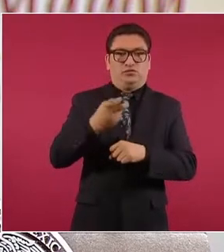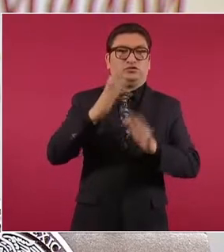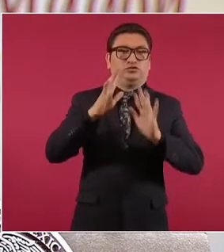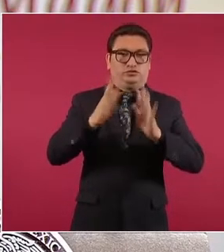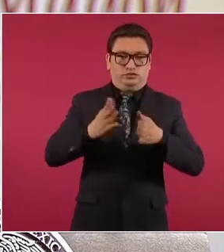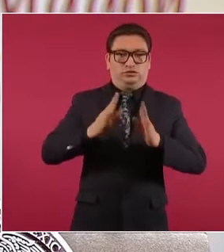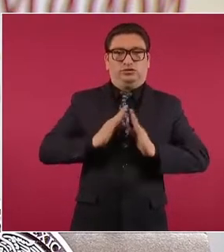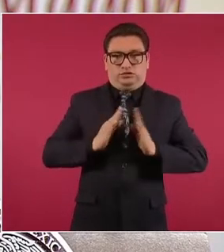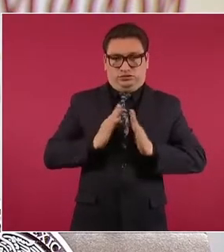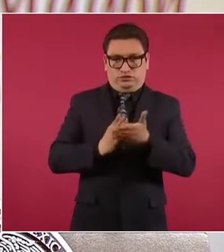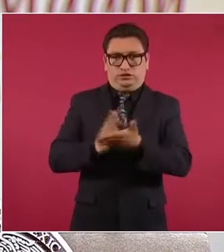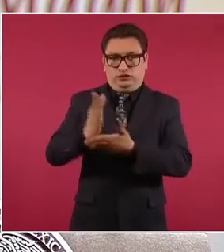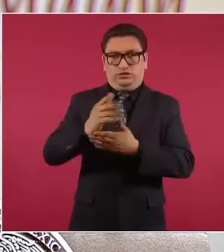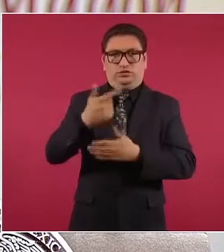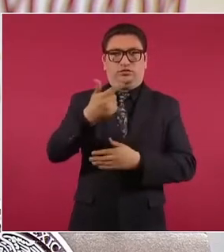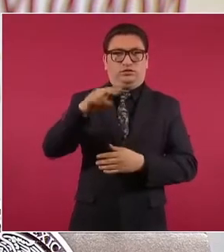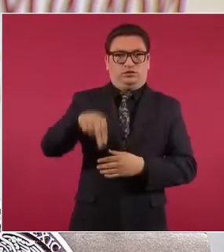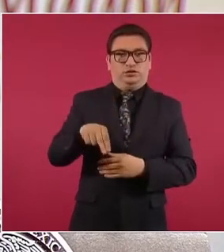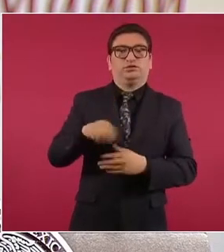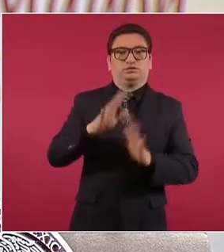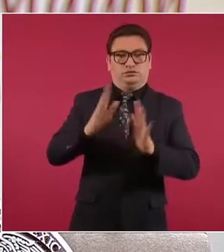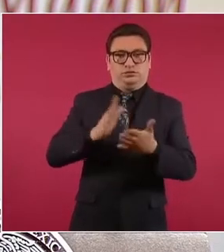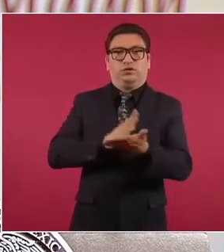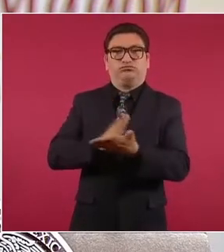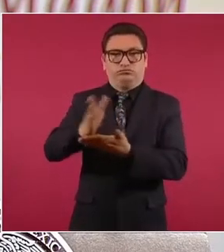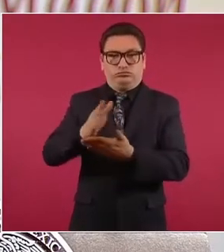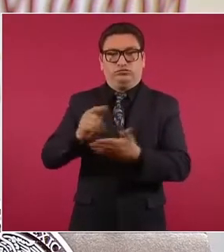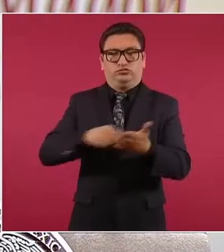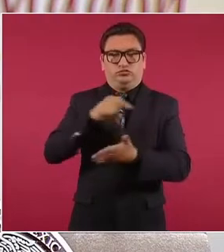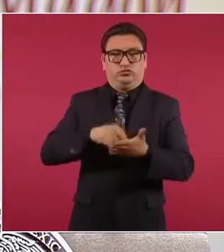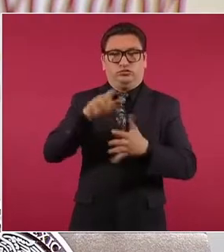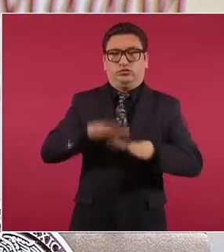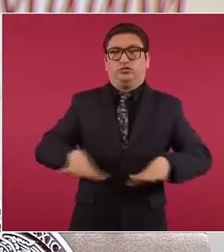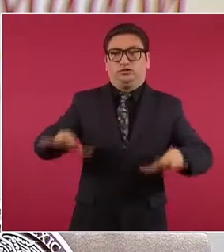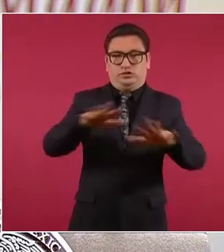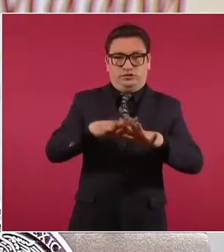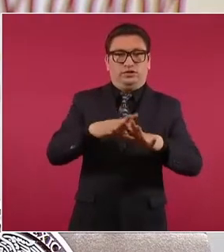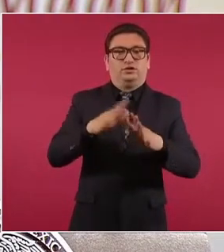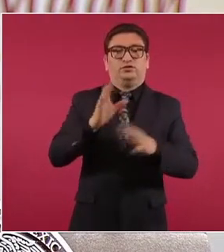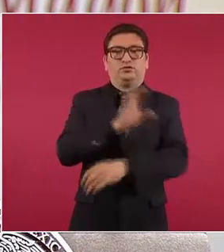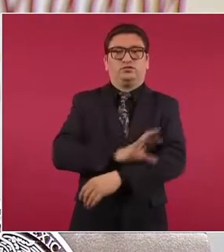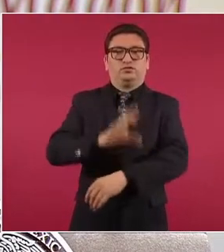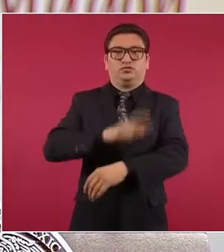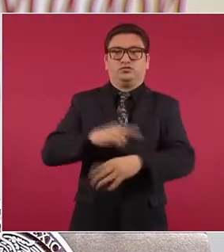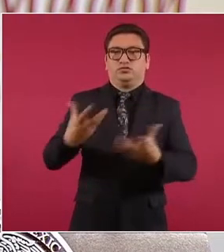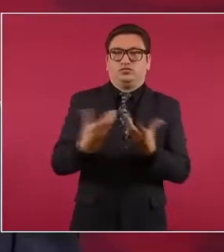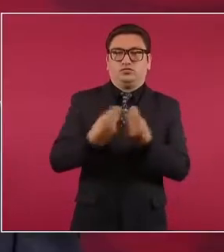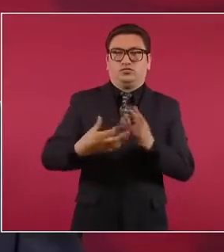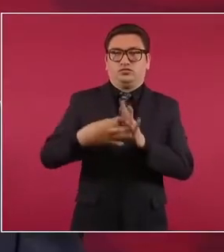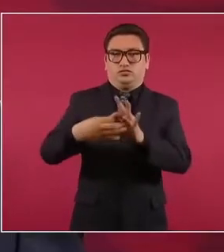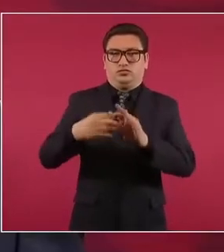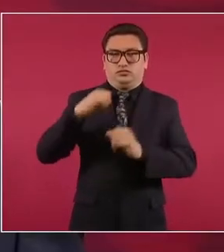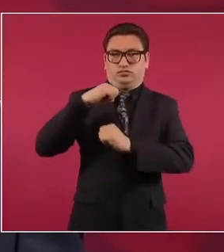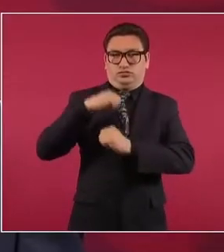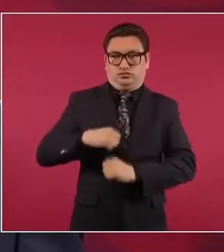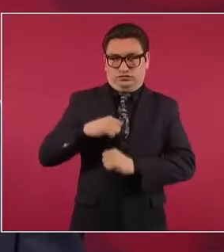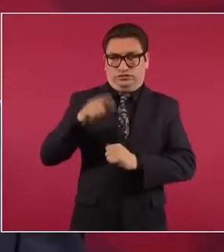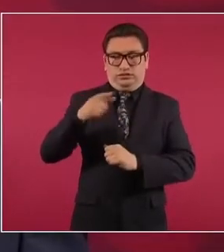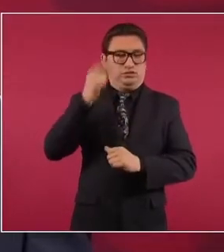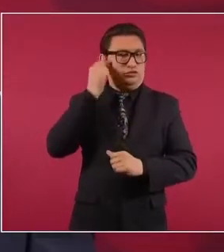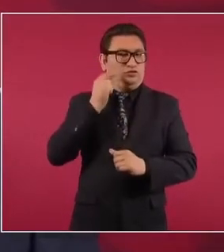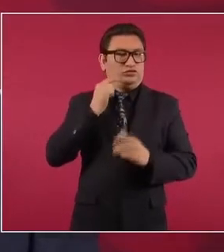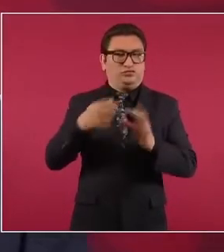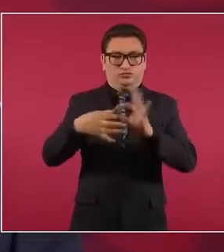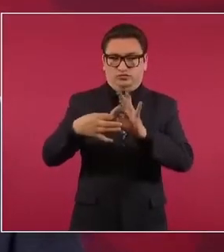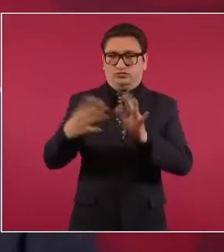del Ejército y la Guardia Nacional en la zona y estamos en coordinación con las autoridades del Estado Guerrero,